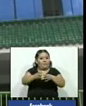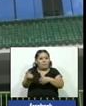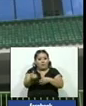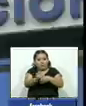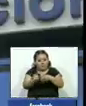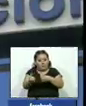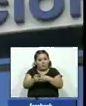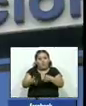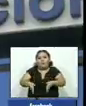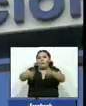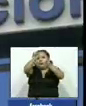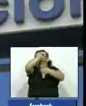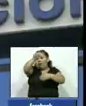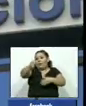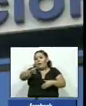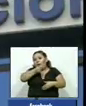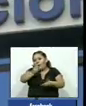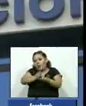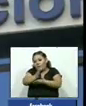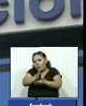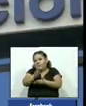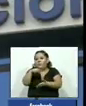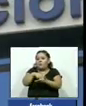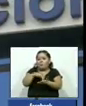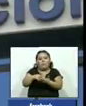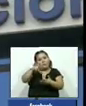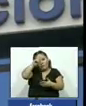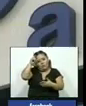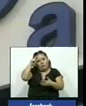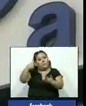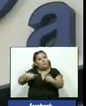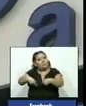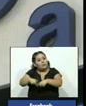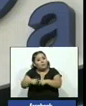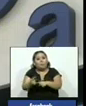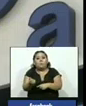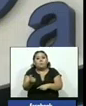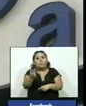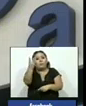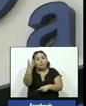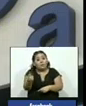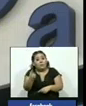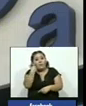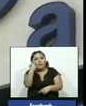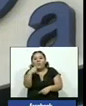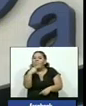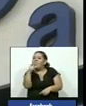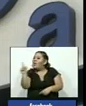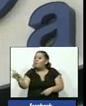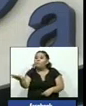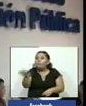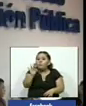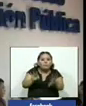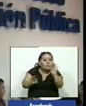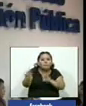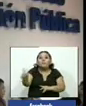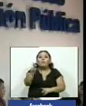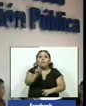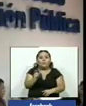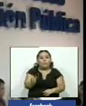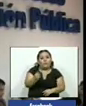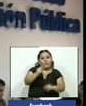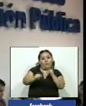del instituto de acceso a la información pública continuarán con el trabajo en los próximos días se determinará quien ocupará el nuevo cargo